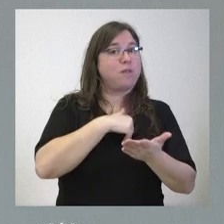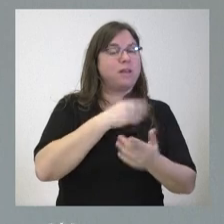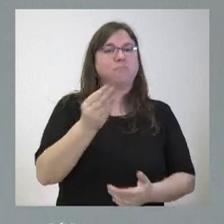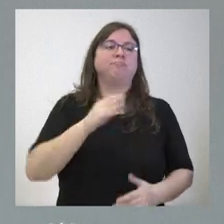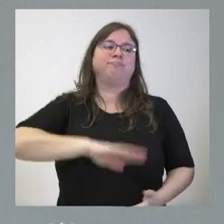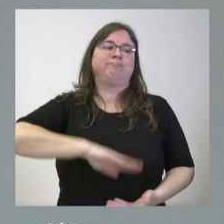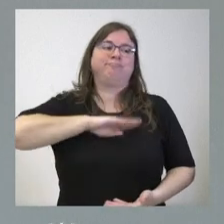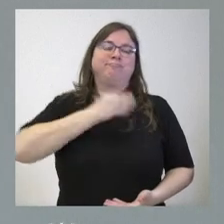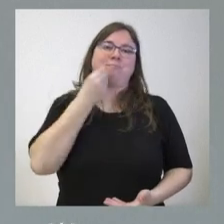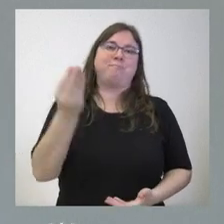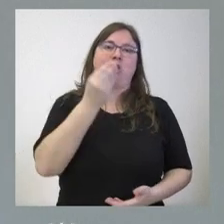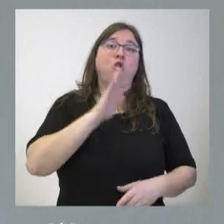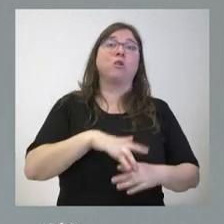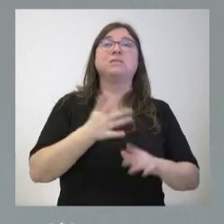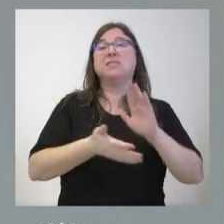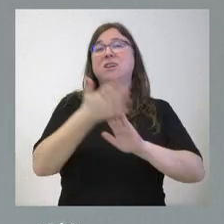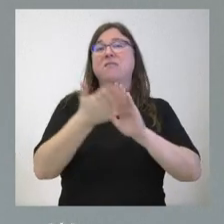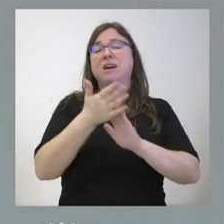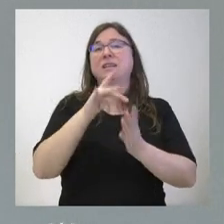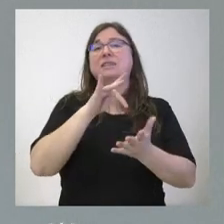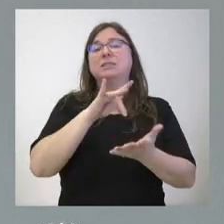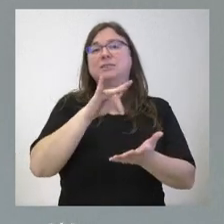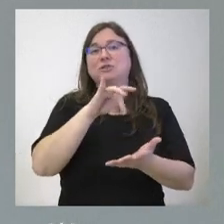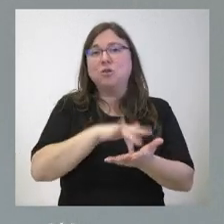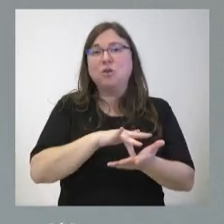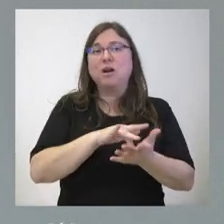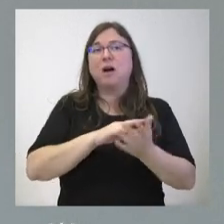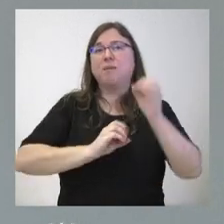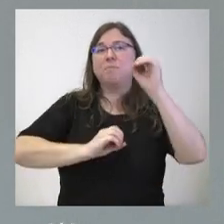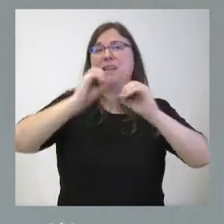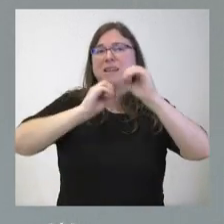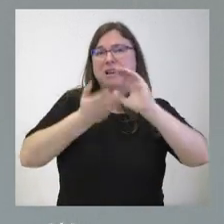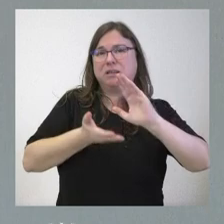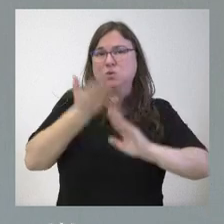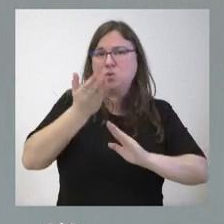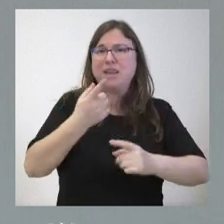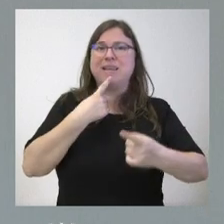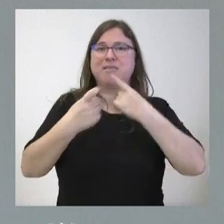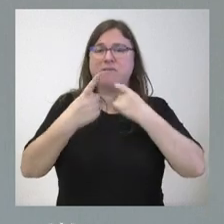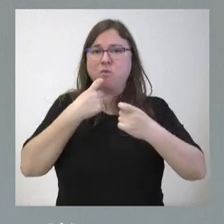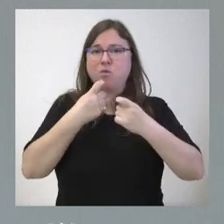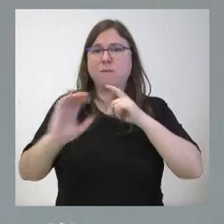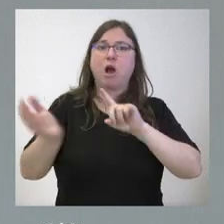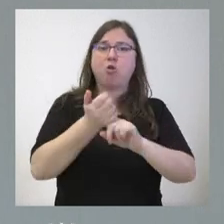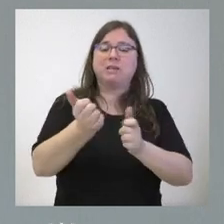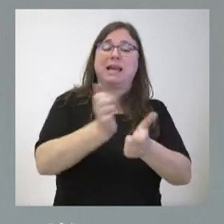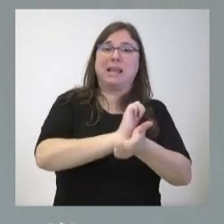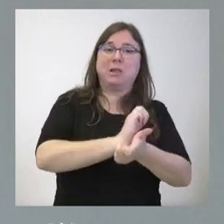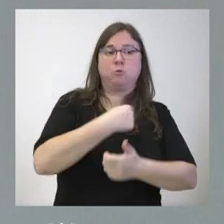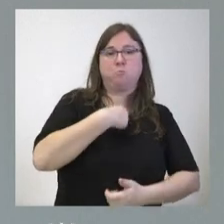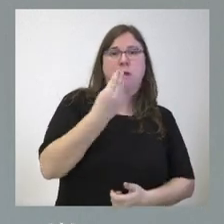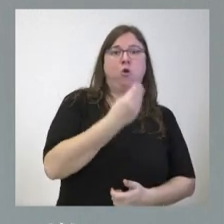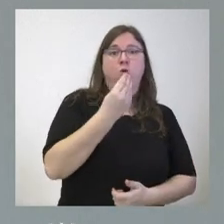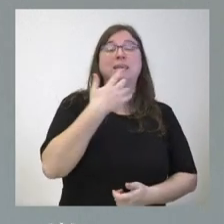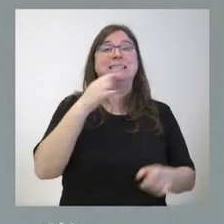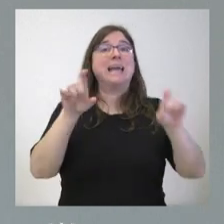condiciones en un contexto de incremento de los tipos de interés y de dificultad de acceso al crédito si las empresas de